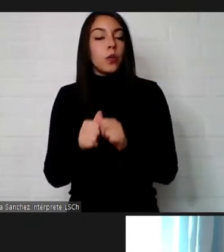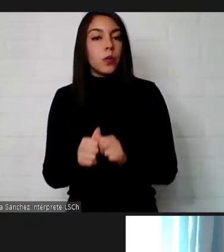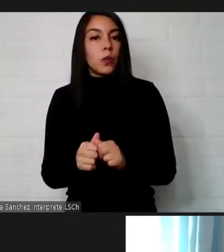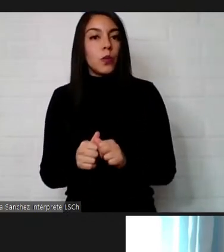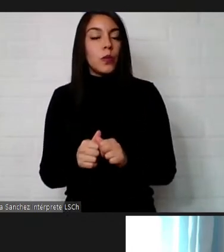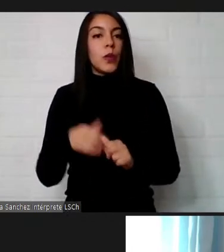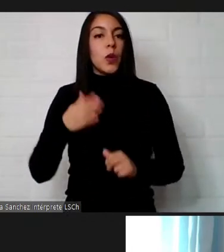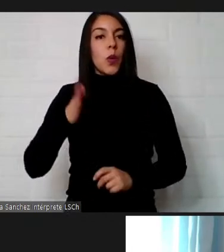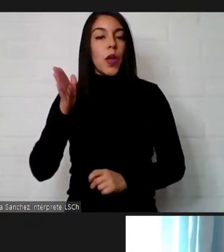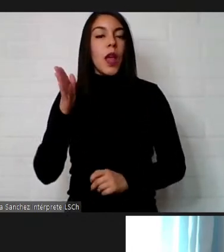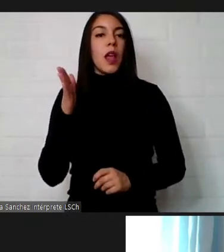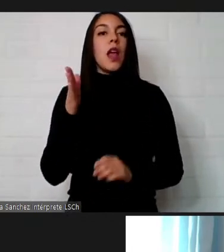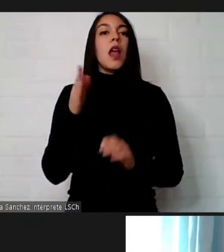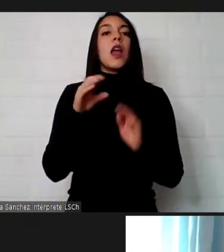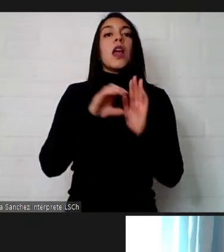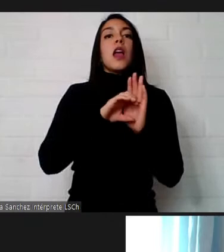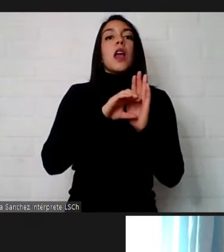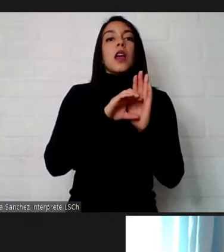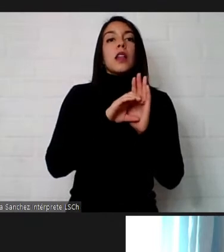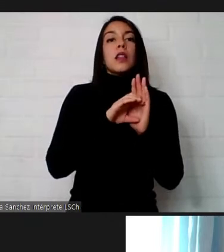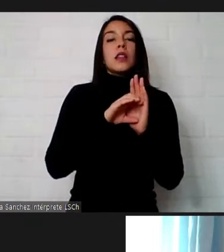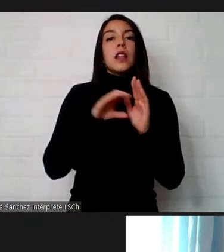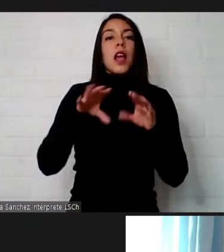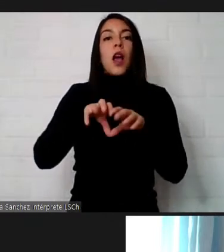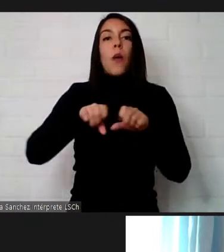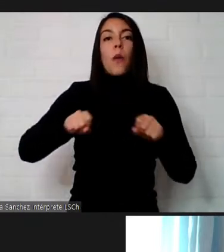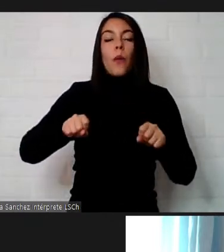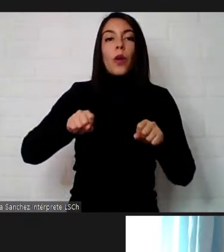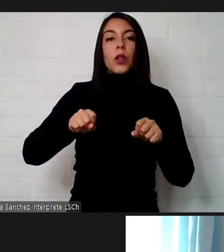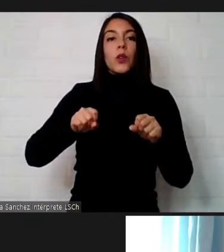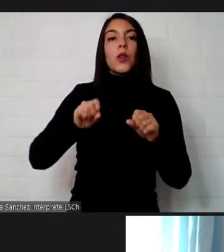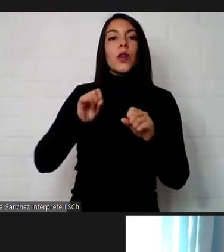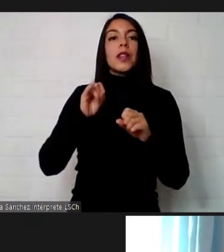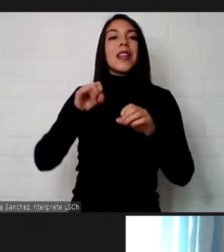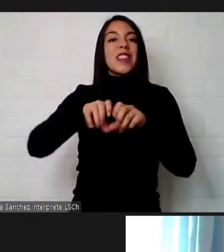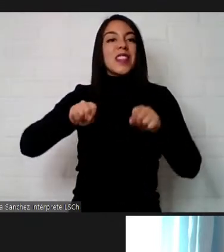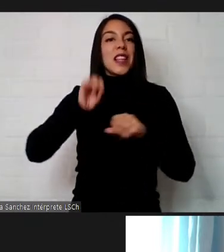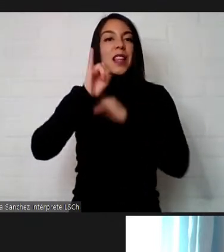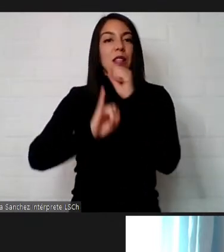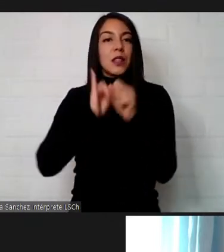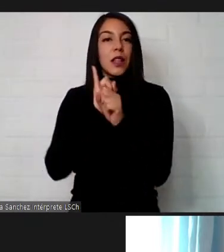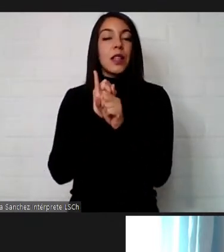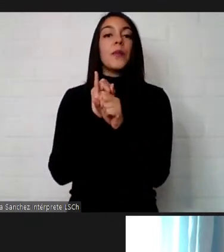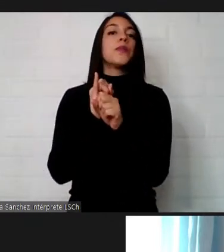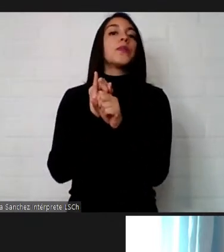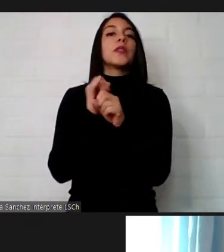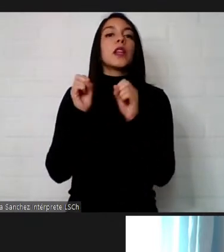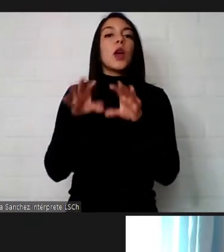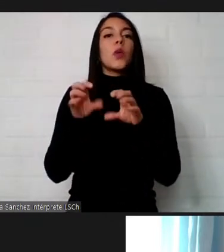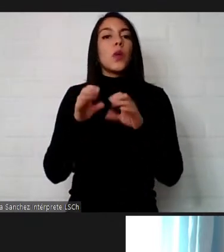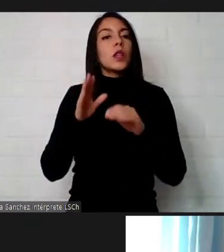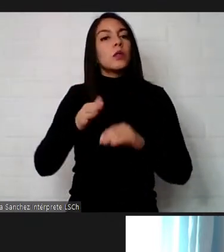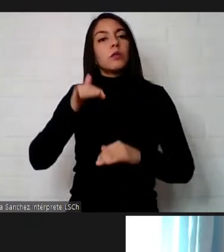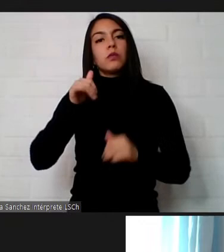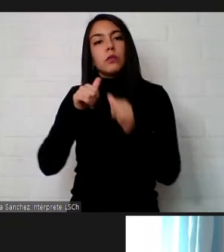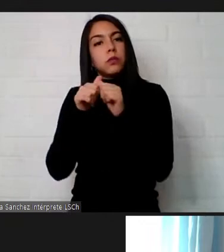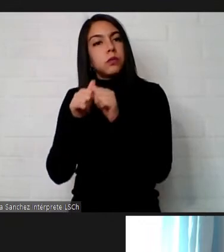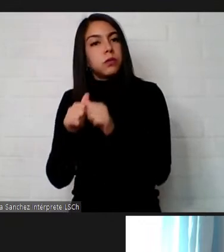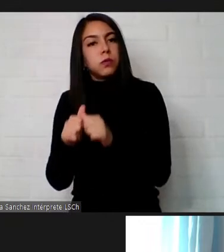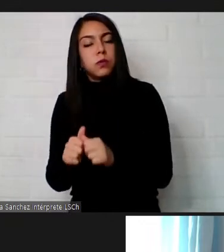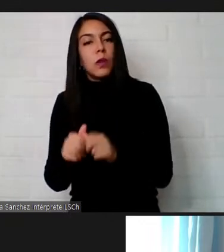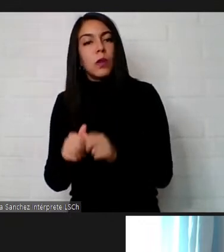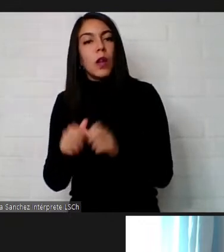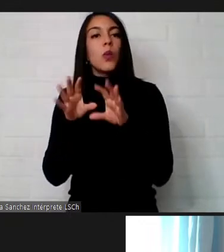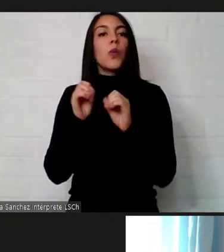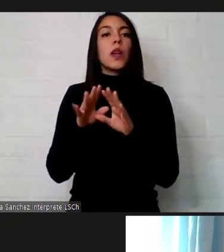establece en armonía con los tratados internacionales los principios de universalidad y educación permanente. De acuerdo con lo primero, la educación